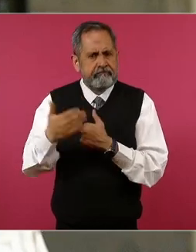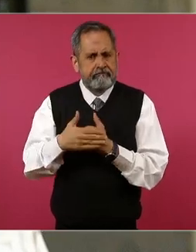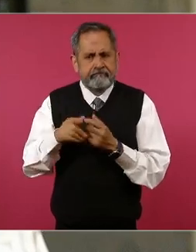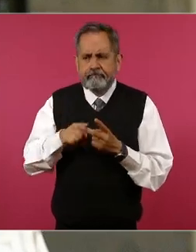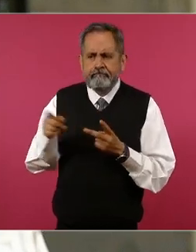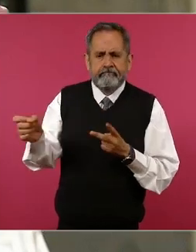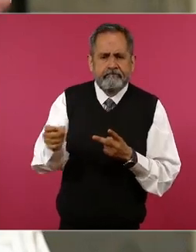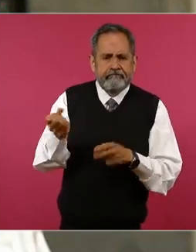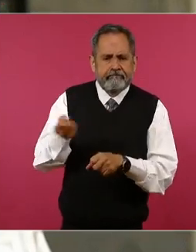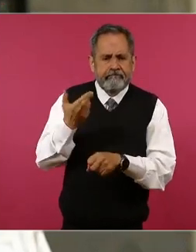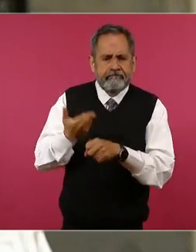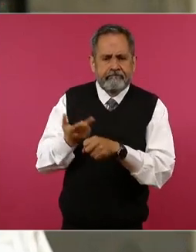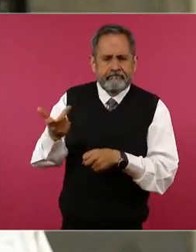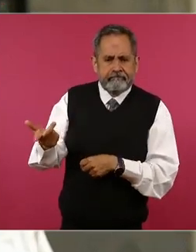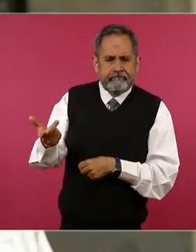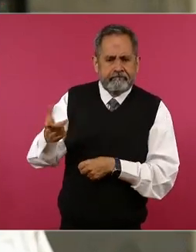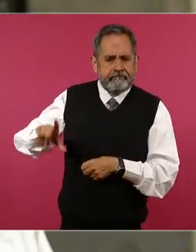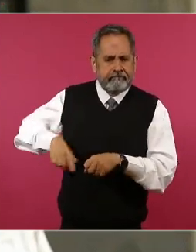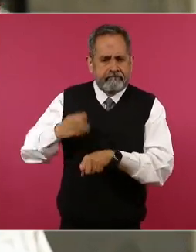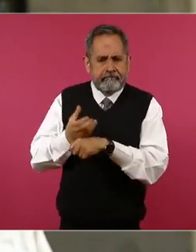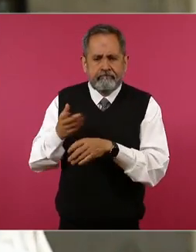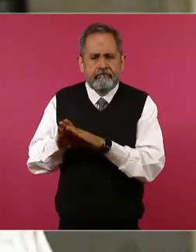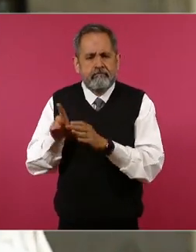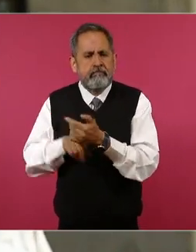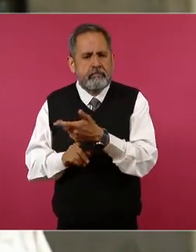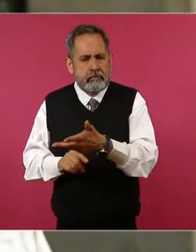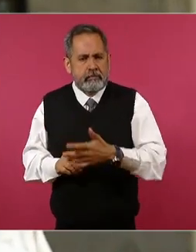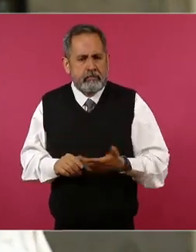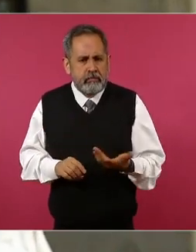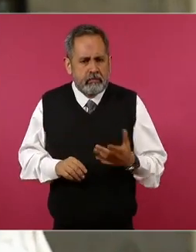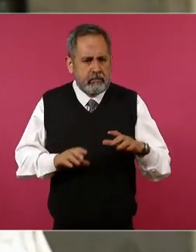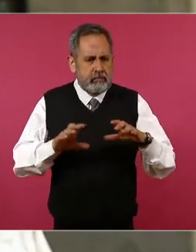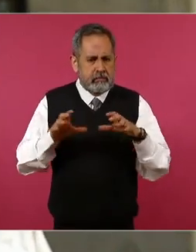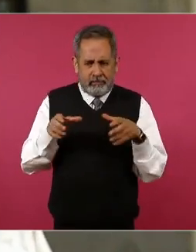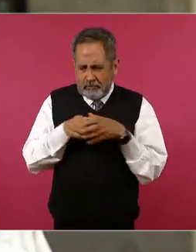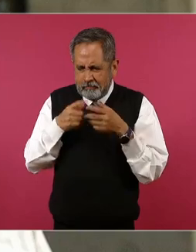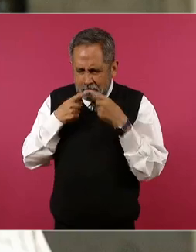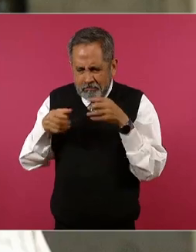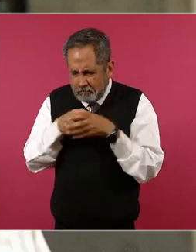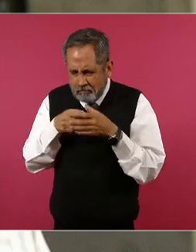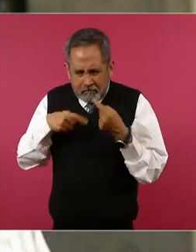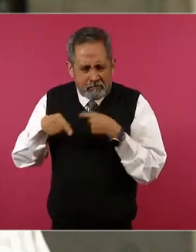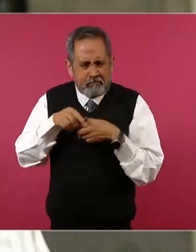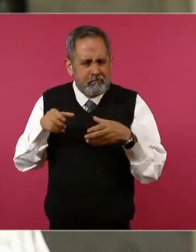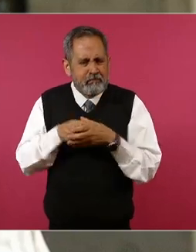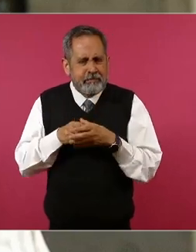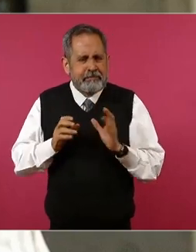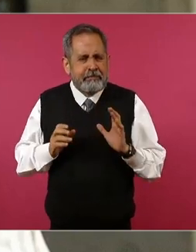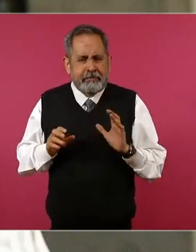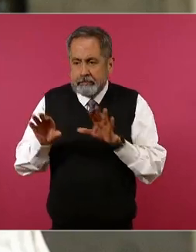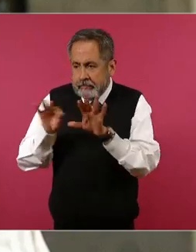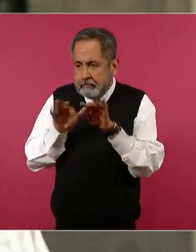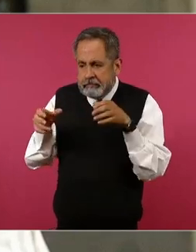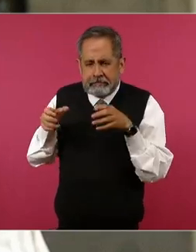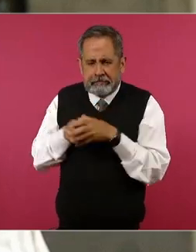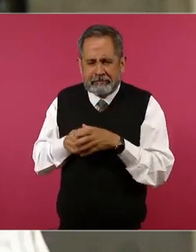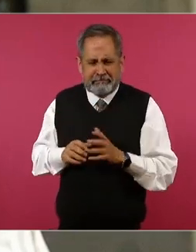atención cómo esta parte del que se le llama el círculo rojo o este tipo de espacios